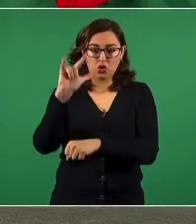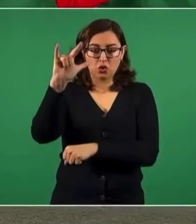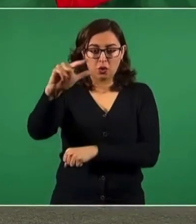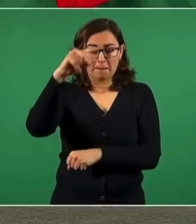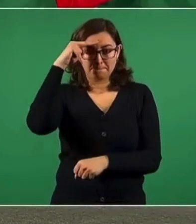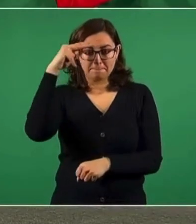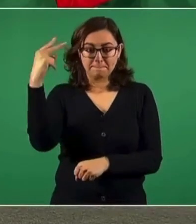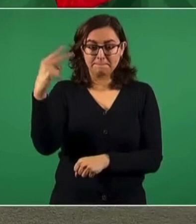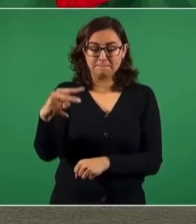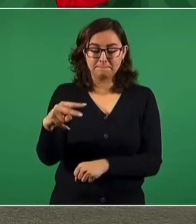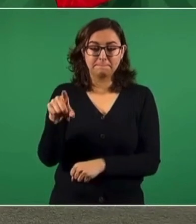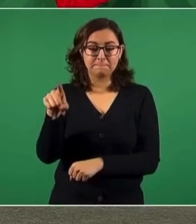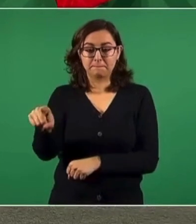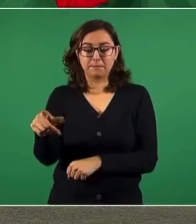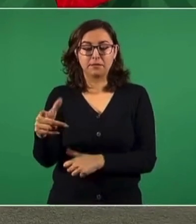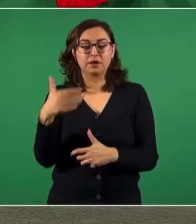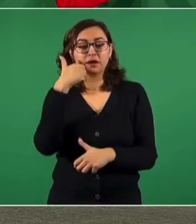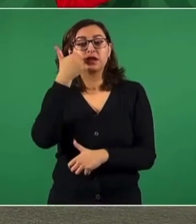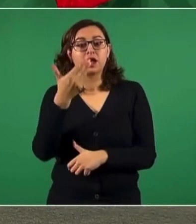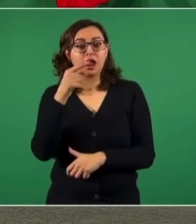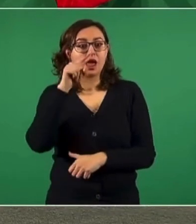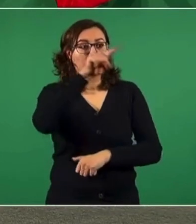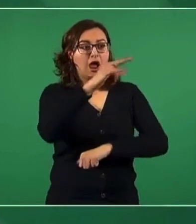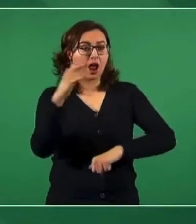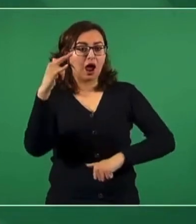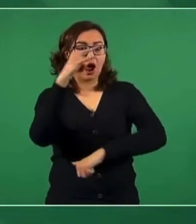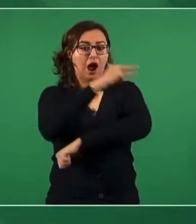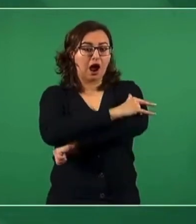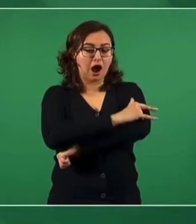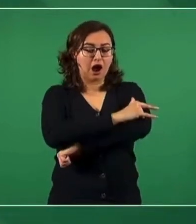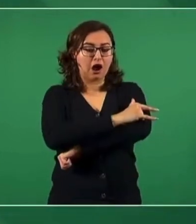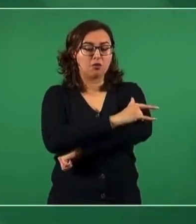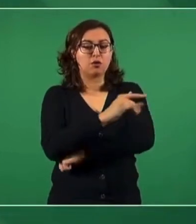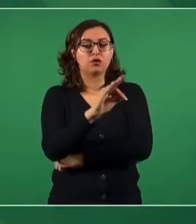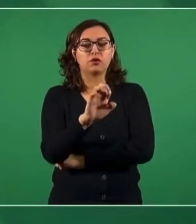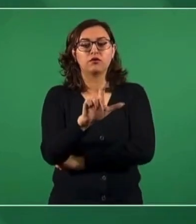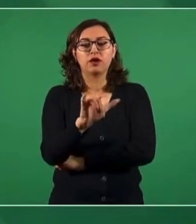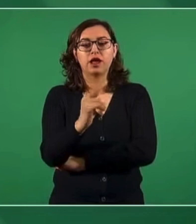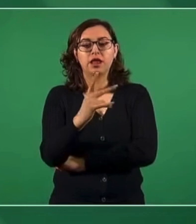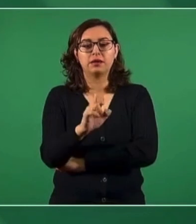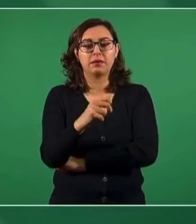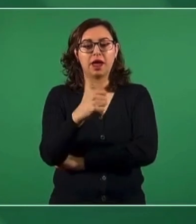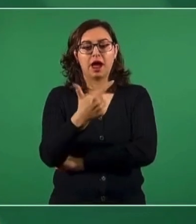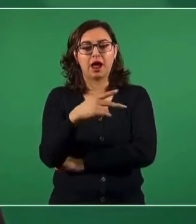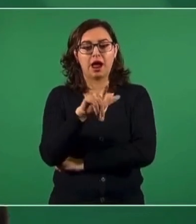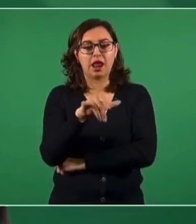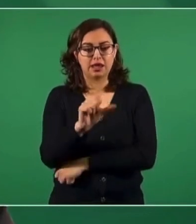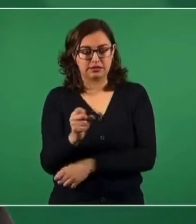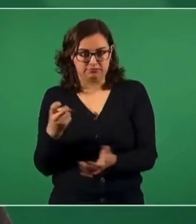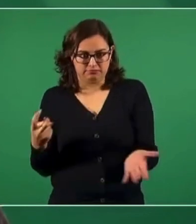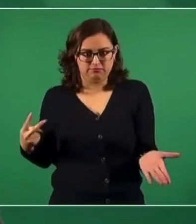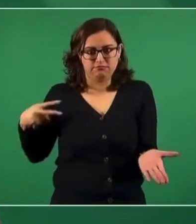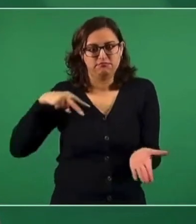ir a ver el aeropuerto Felipe Ángeles, a ver